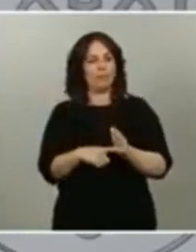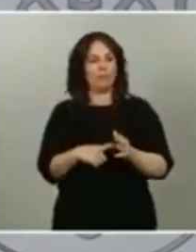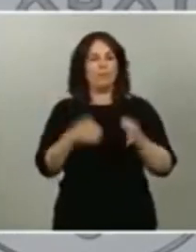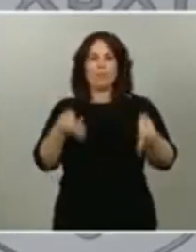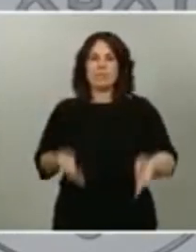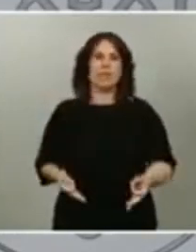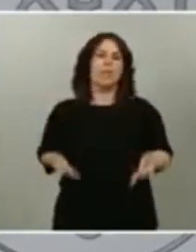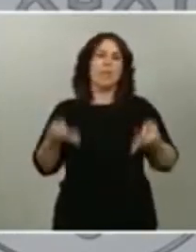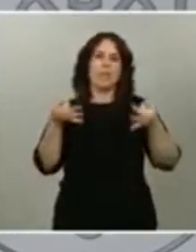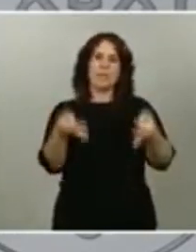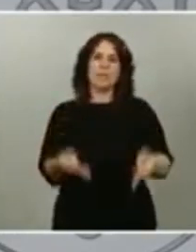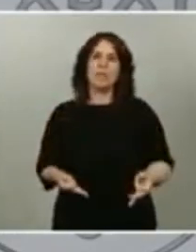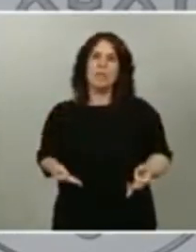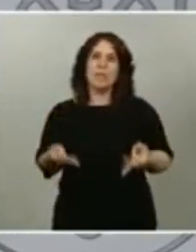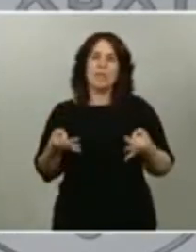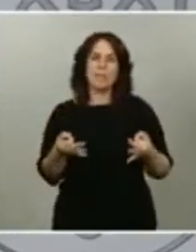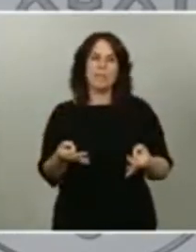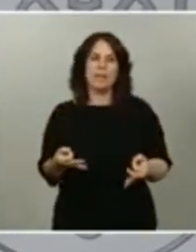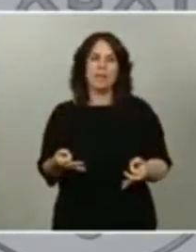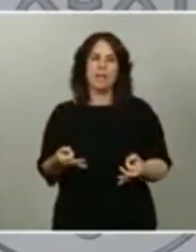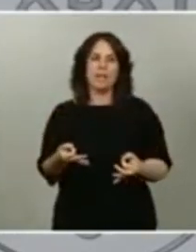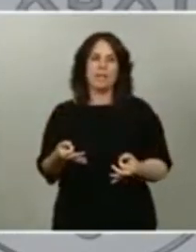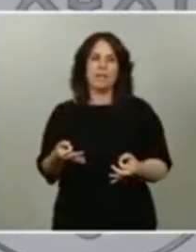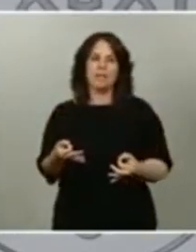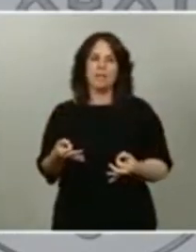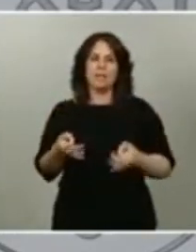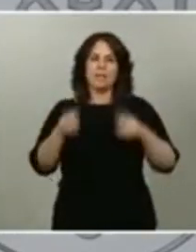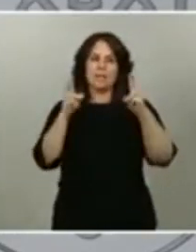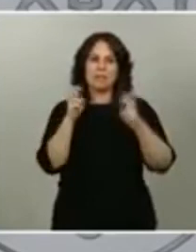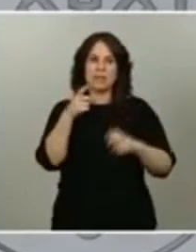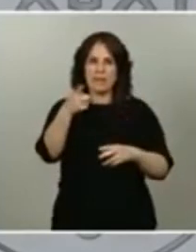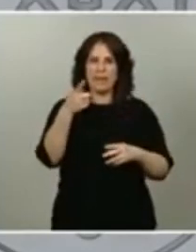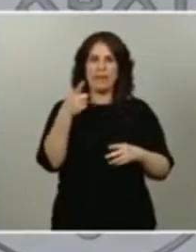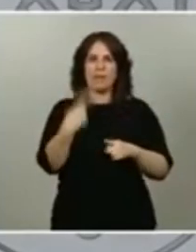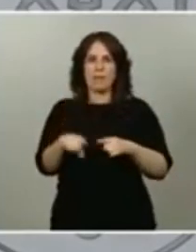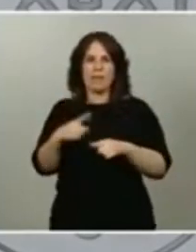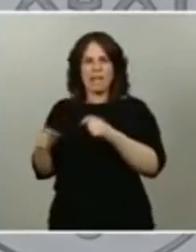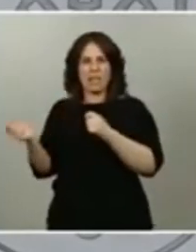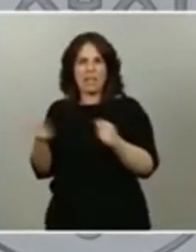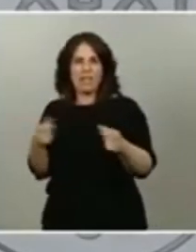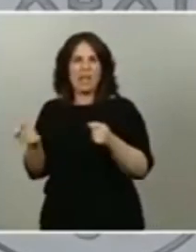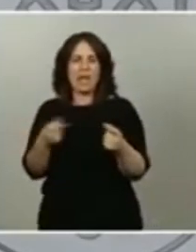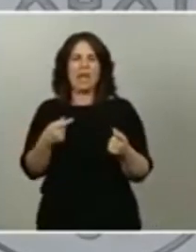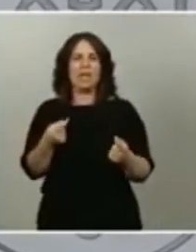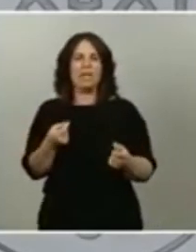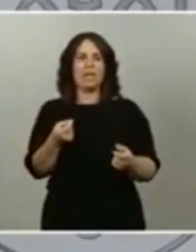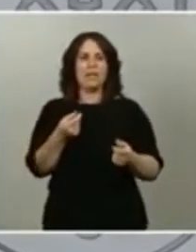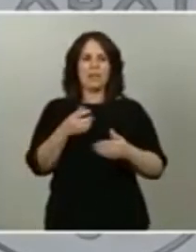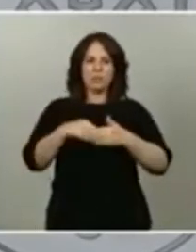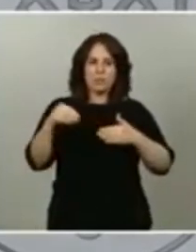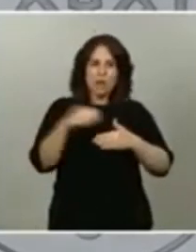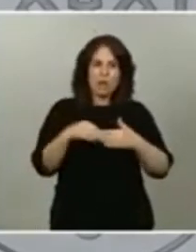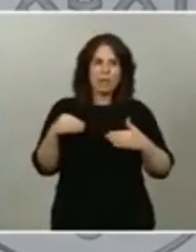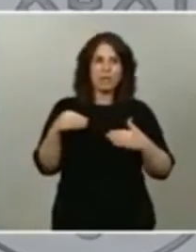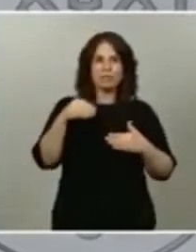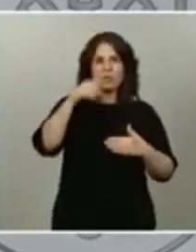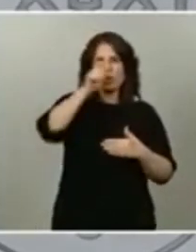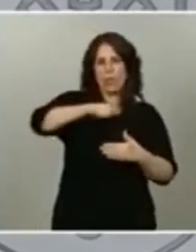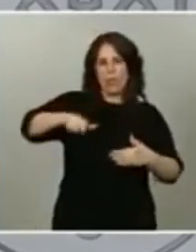tenido la situación de la accesibilidad de la mercancía y también de los usuarios de los ciudadanos normales